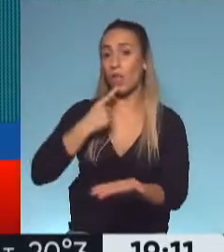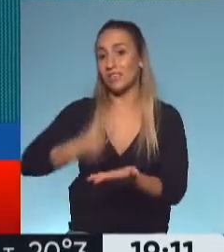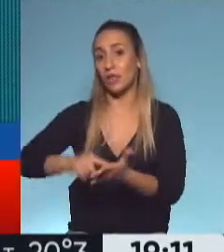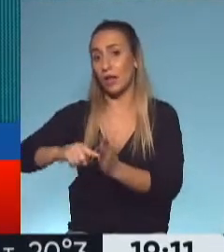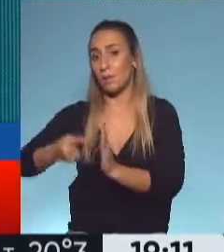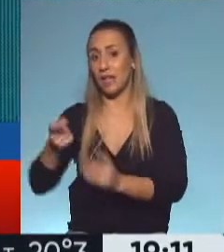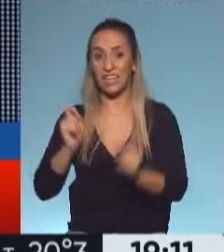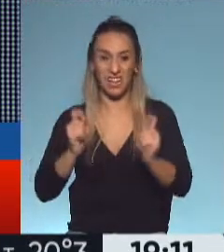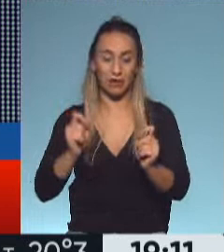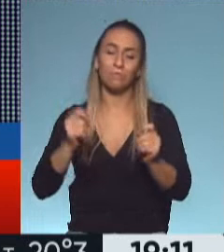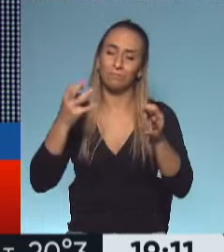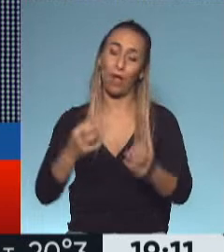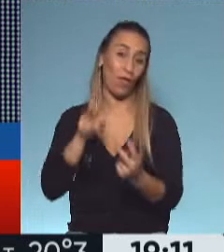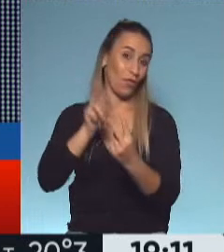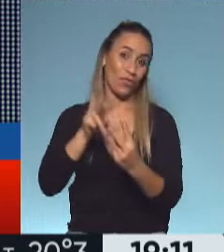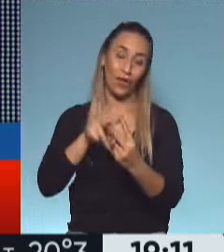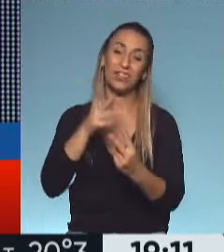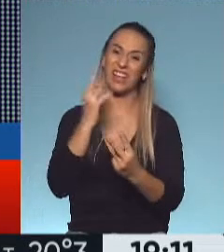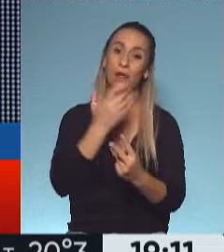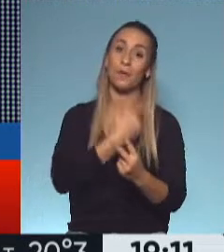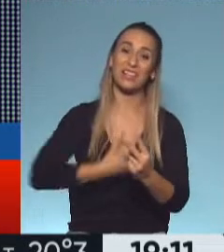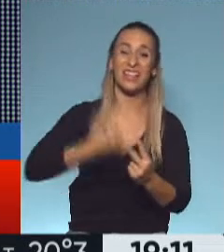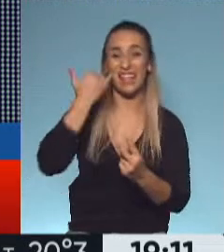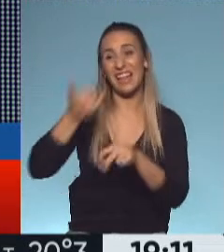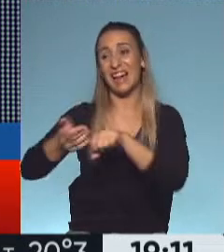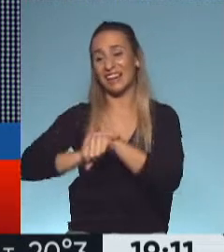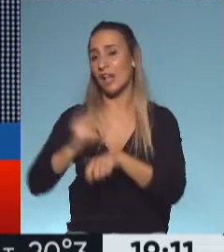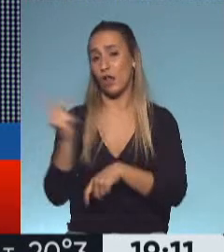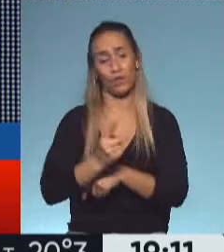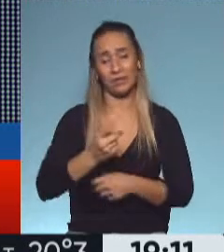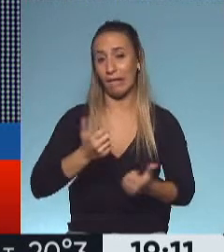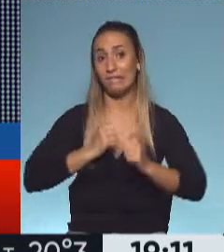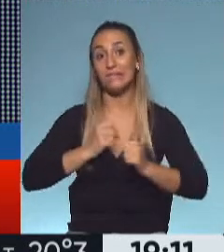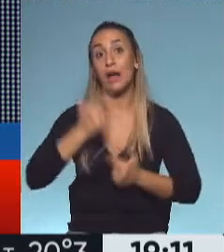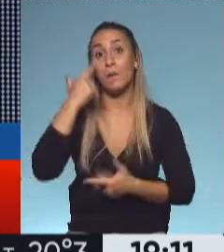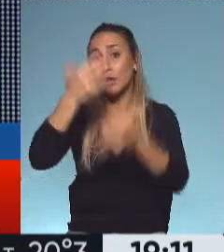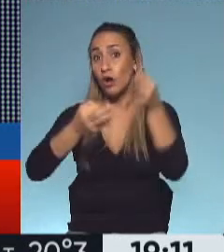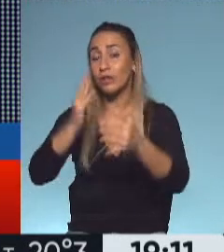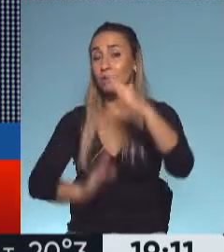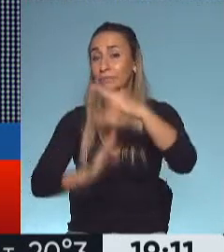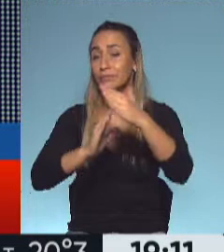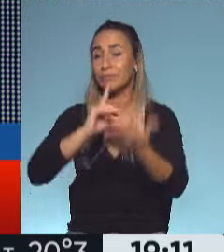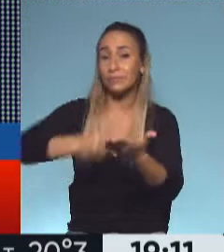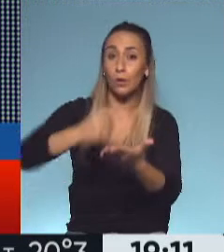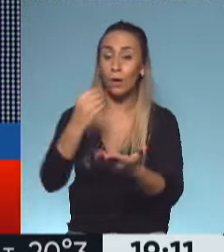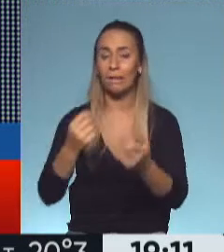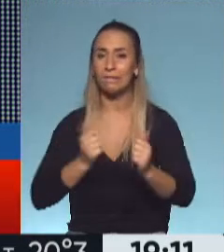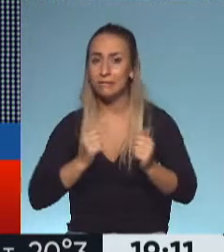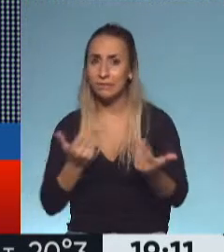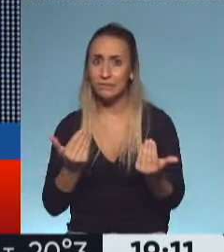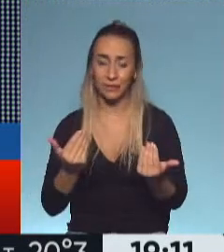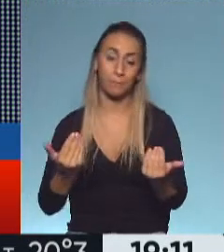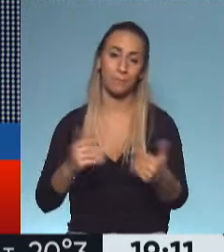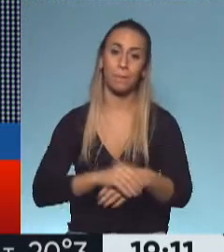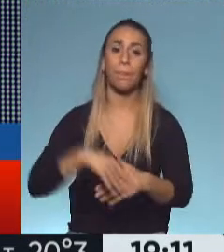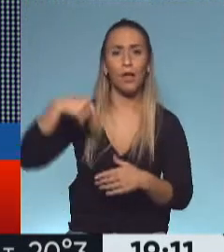mucho, que son el presidente y el jefe de gobierno porteño de la Corte. Sobre todo. Hoy lo que vimos básicamente es una continuidad,